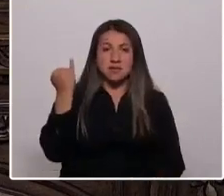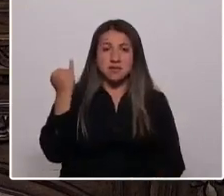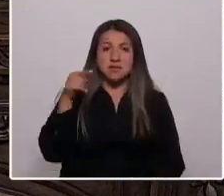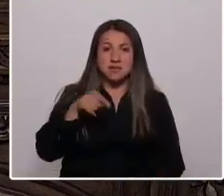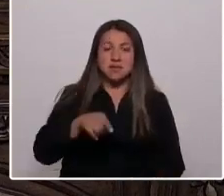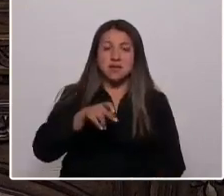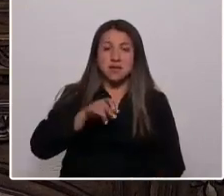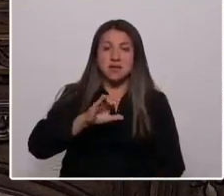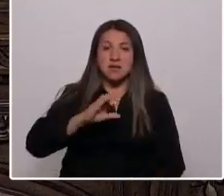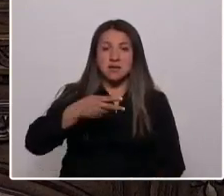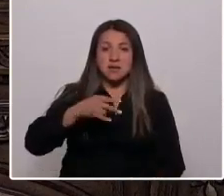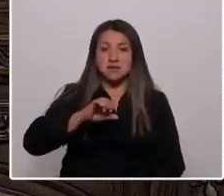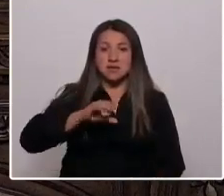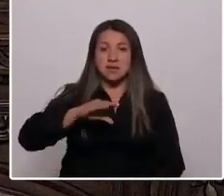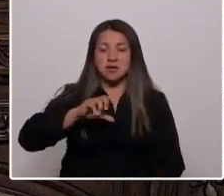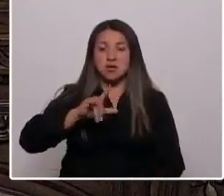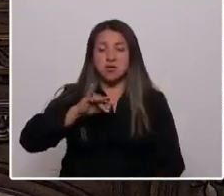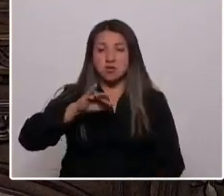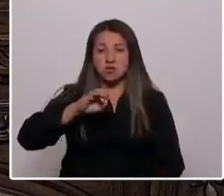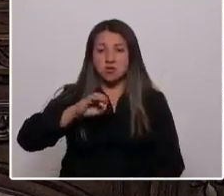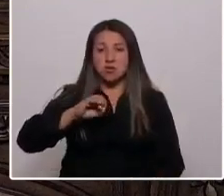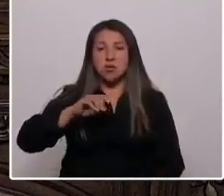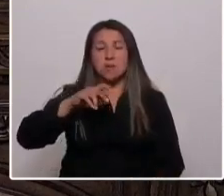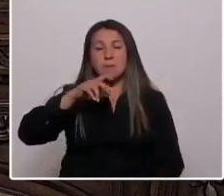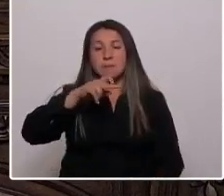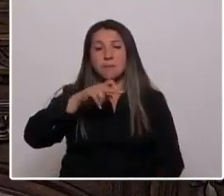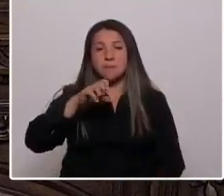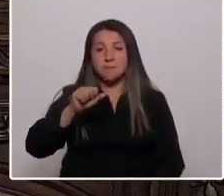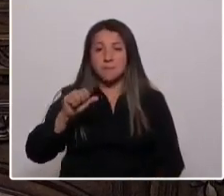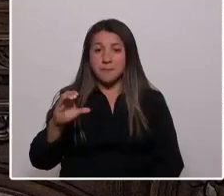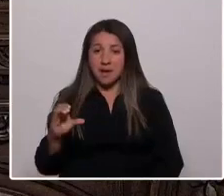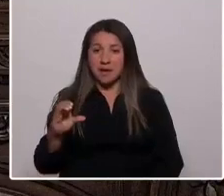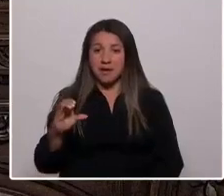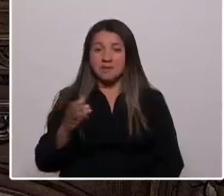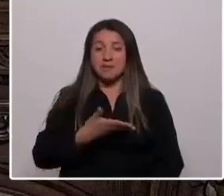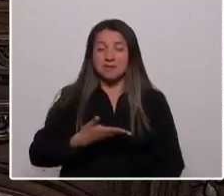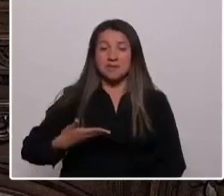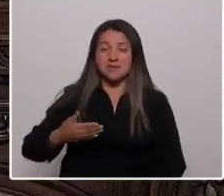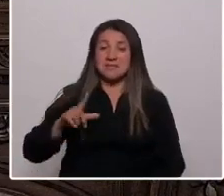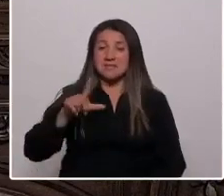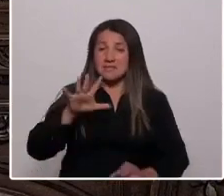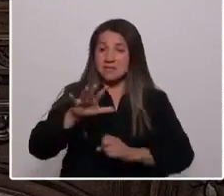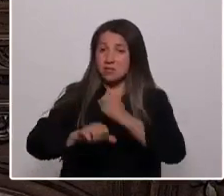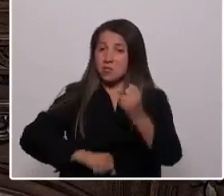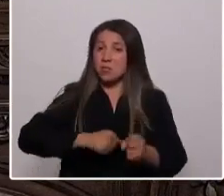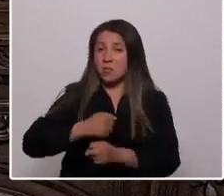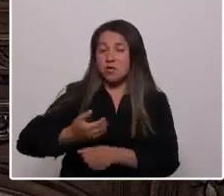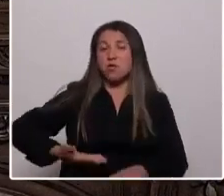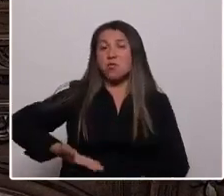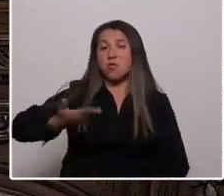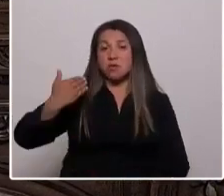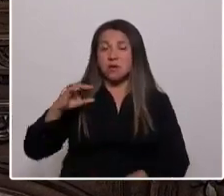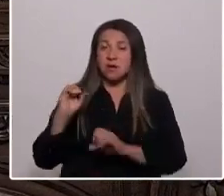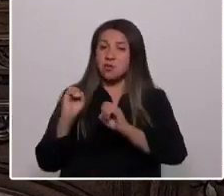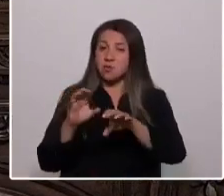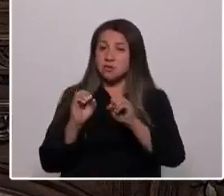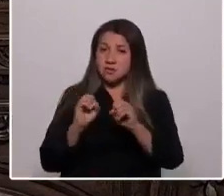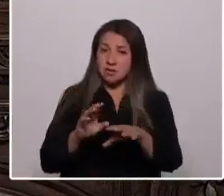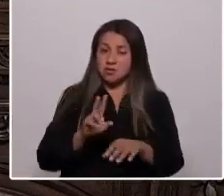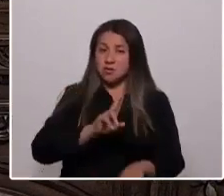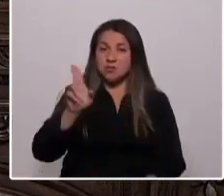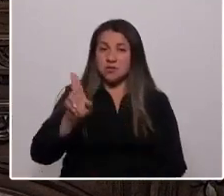del Guaso Bueras y del presidente Pedro Aguirre Cerda, quien hace 75 años nos enseñaba con sobriedad republicana que